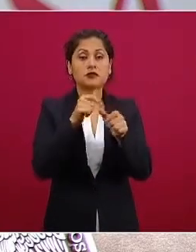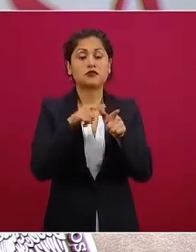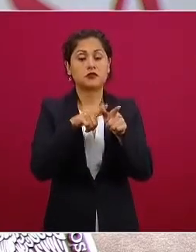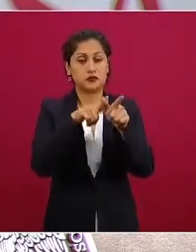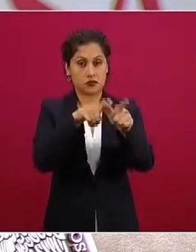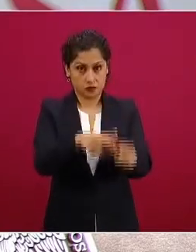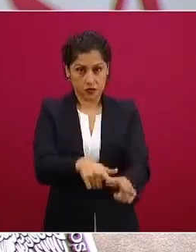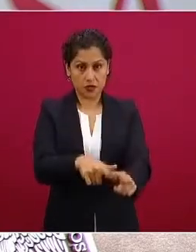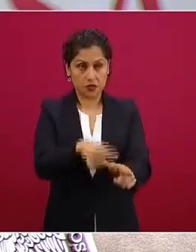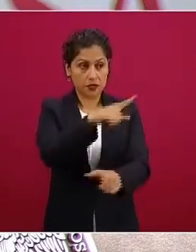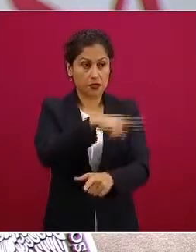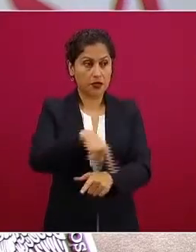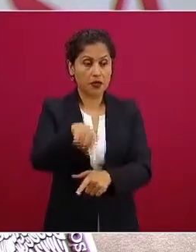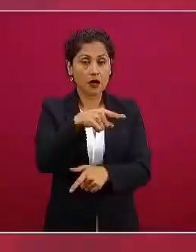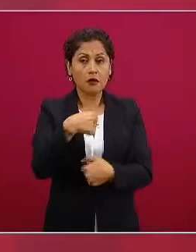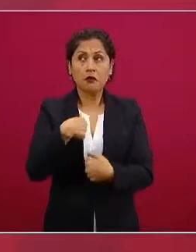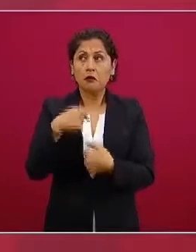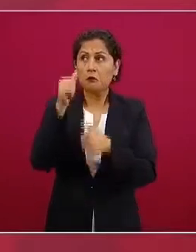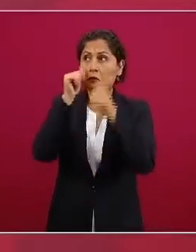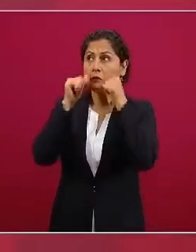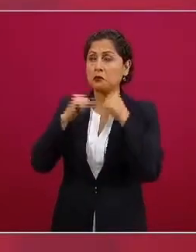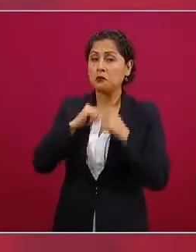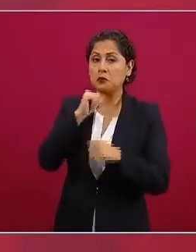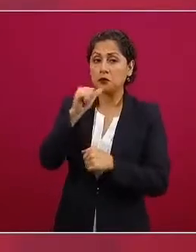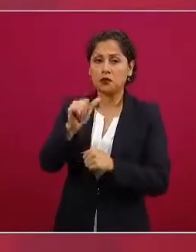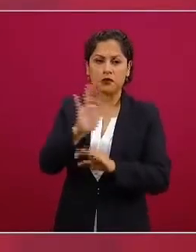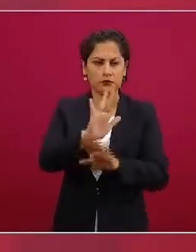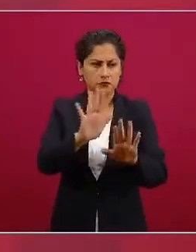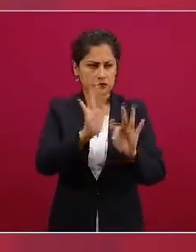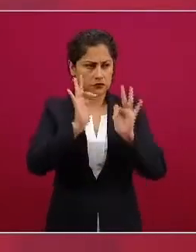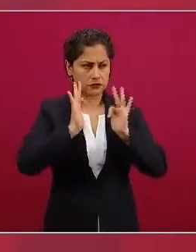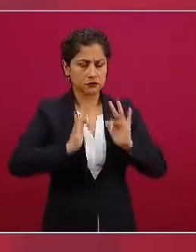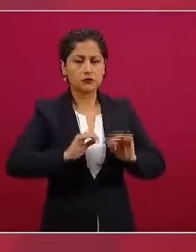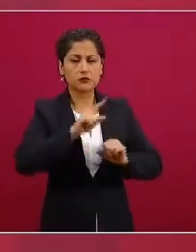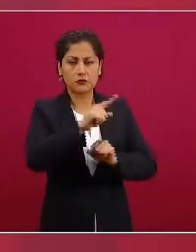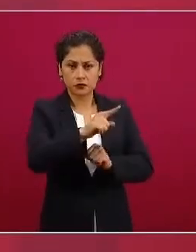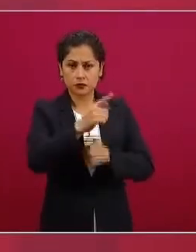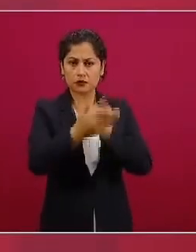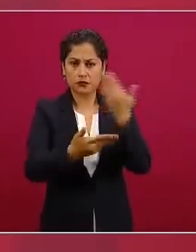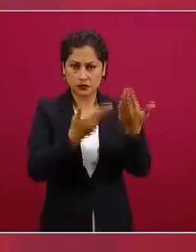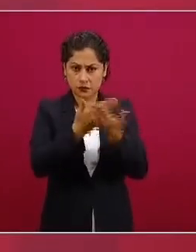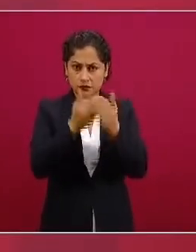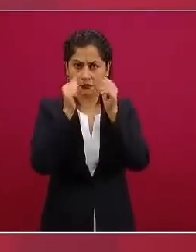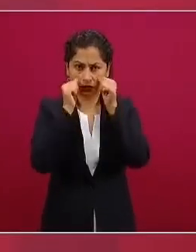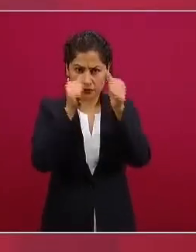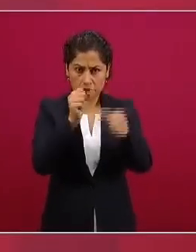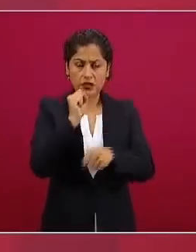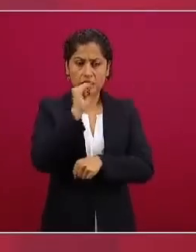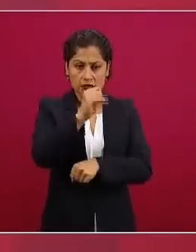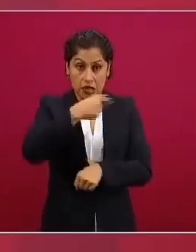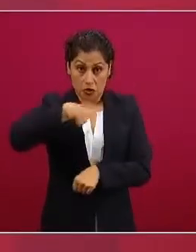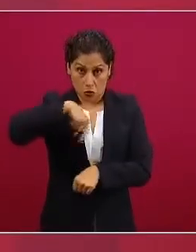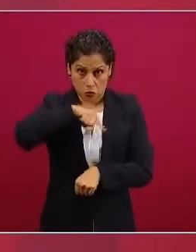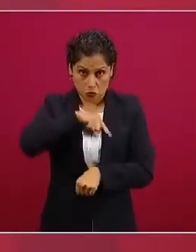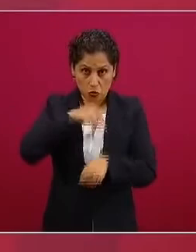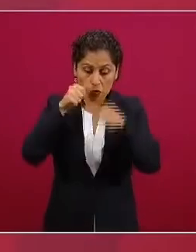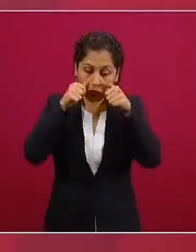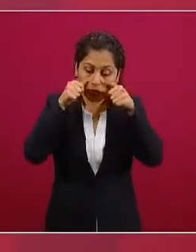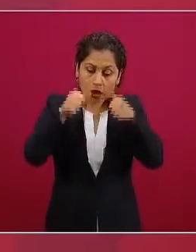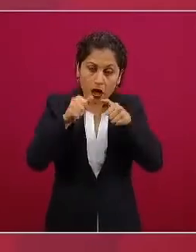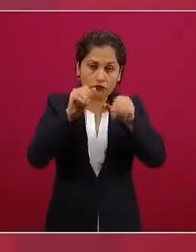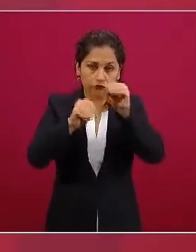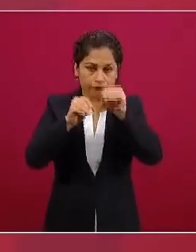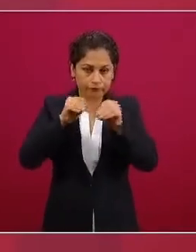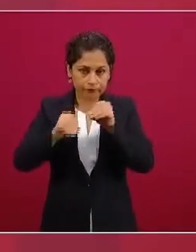va a faltar que eso es lo que estamos haciendo trabajando en ese